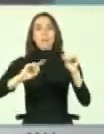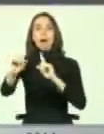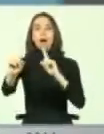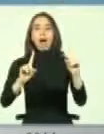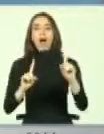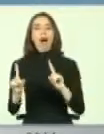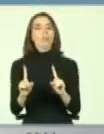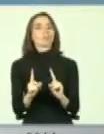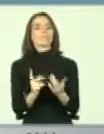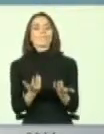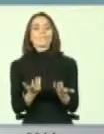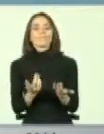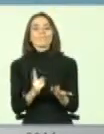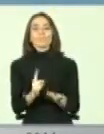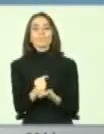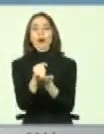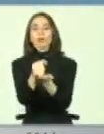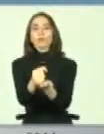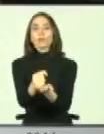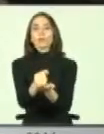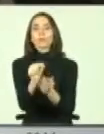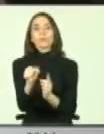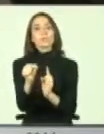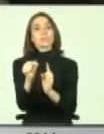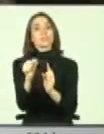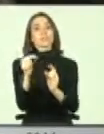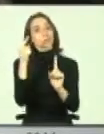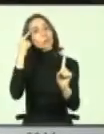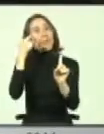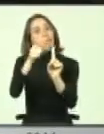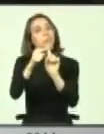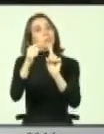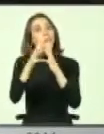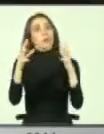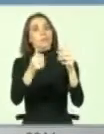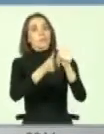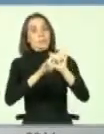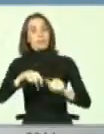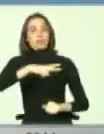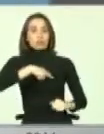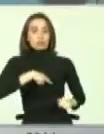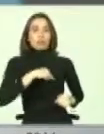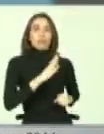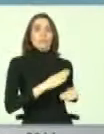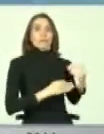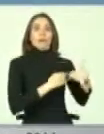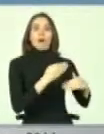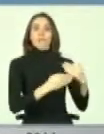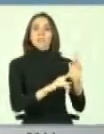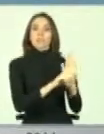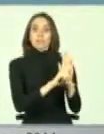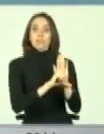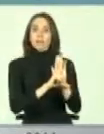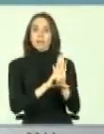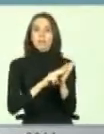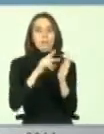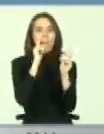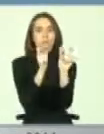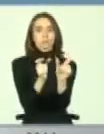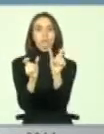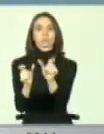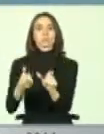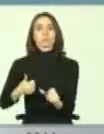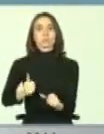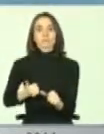ayudan, y esto es una tarea y un desafío, así como nosotros tenemos el de avanzar en la legislación y de verdad fiscalizar